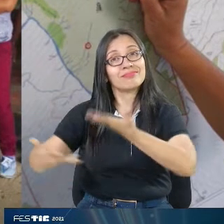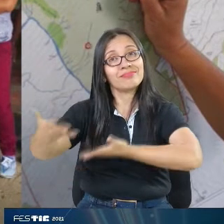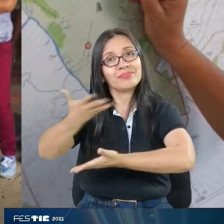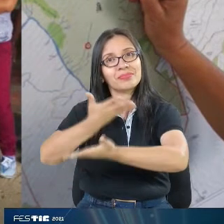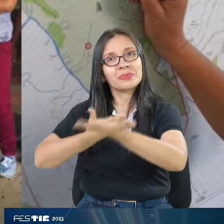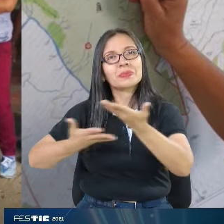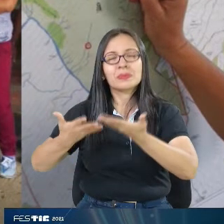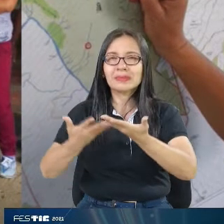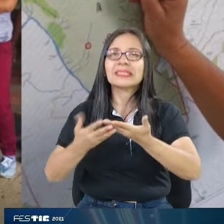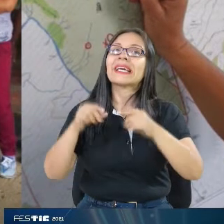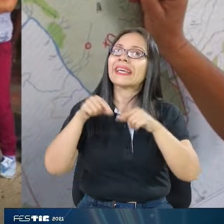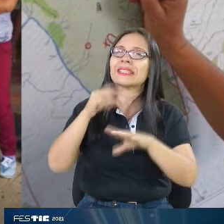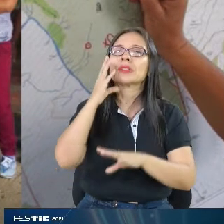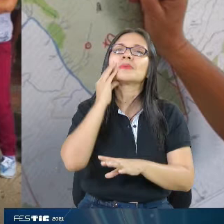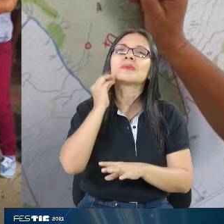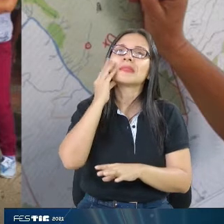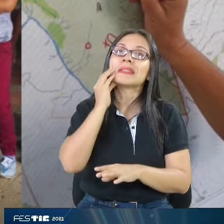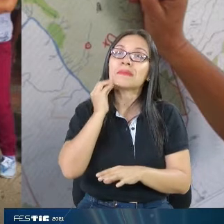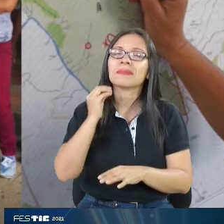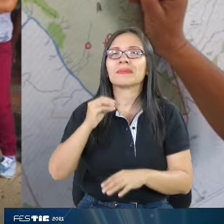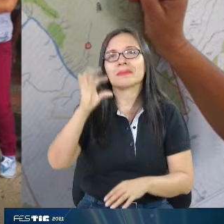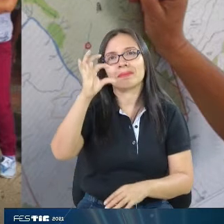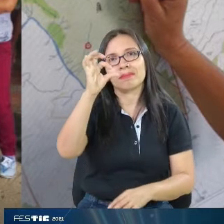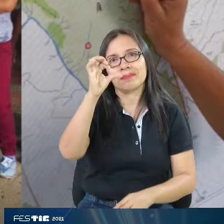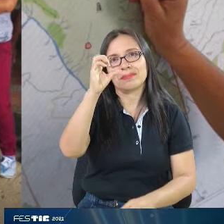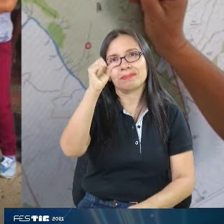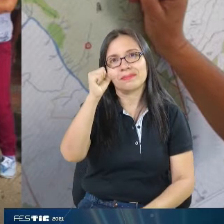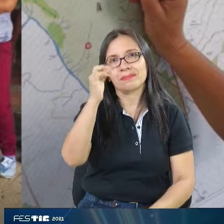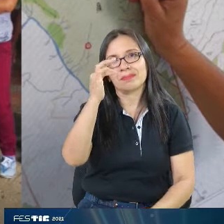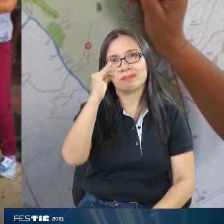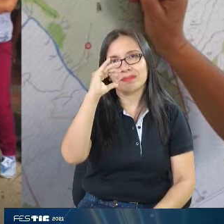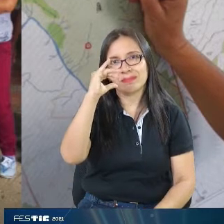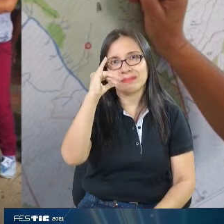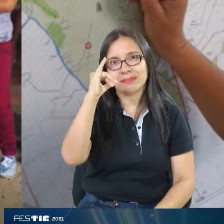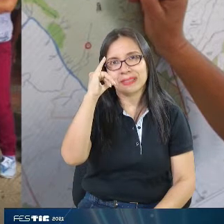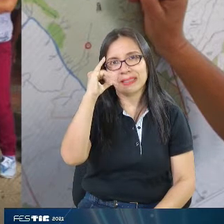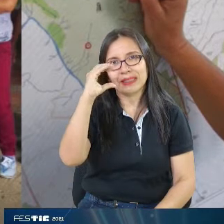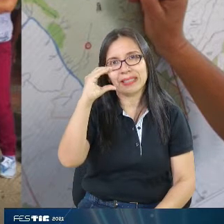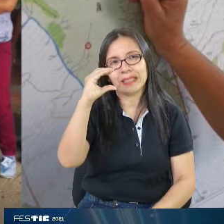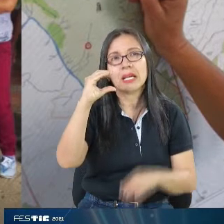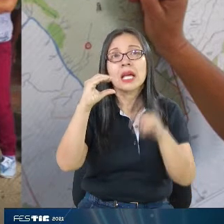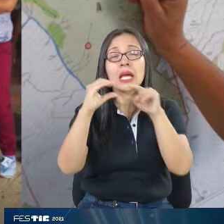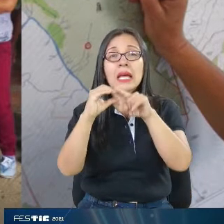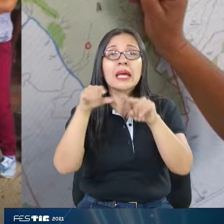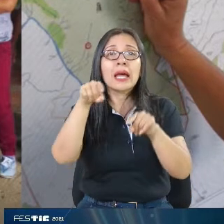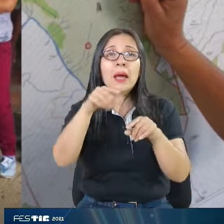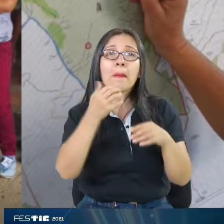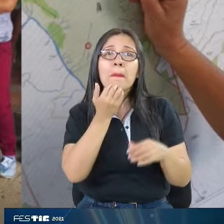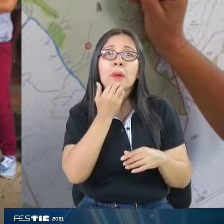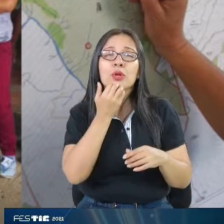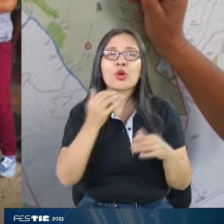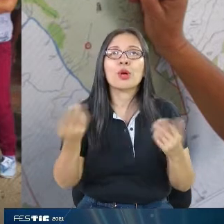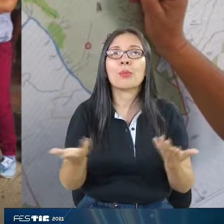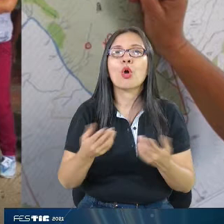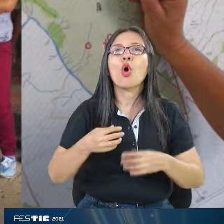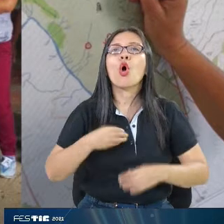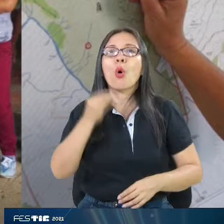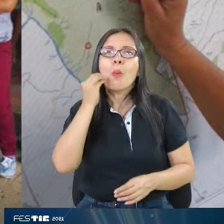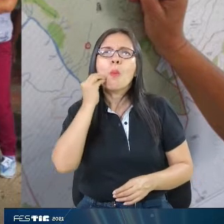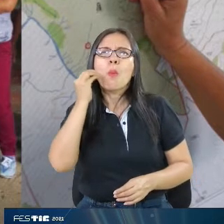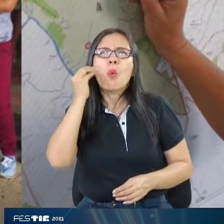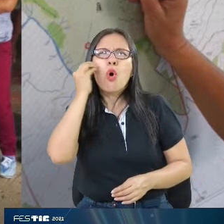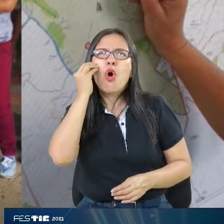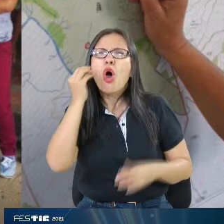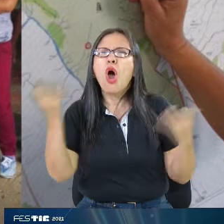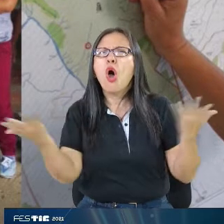que llamamos las experiencias SATIC. Aquí, por ejemplo, está Dónde está mi hogar. Esta actividad es un ejercicio de cartografía